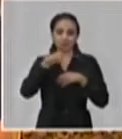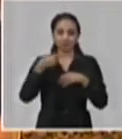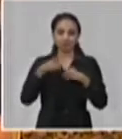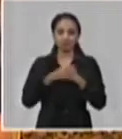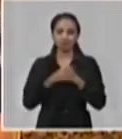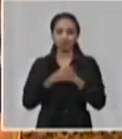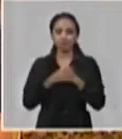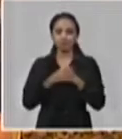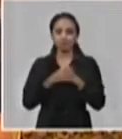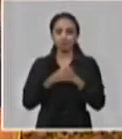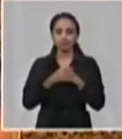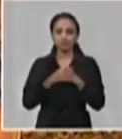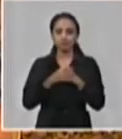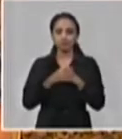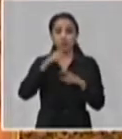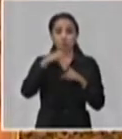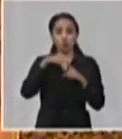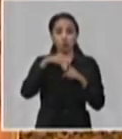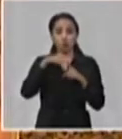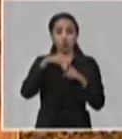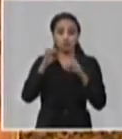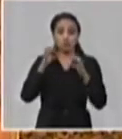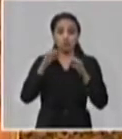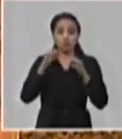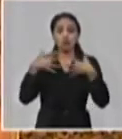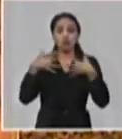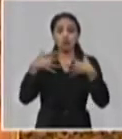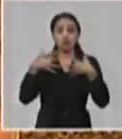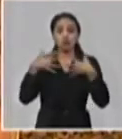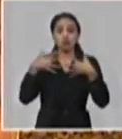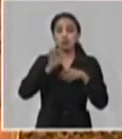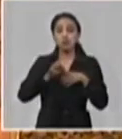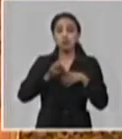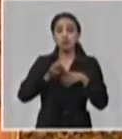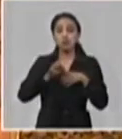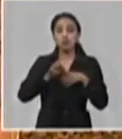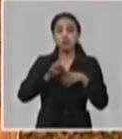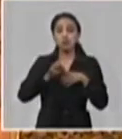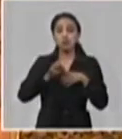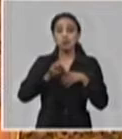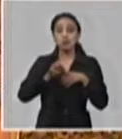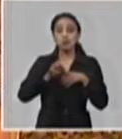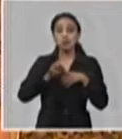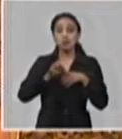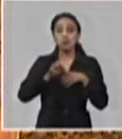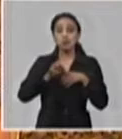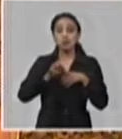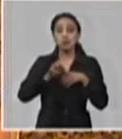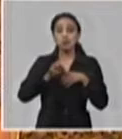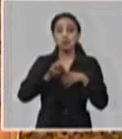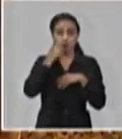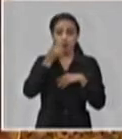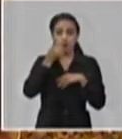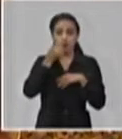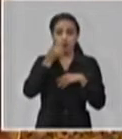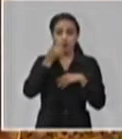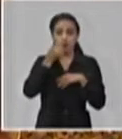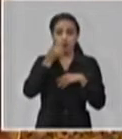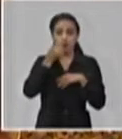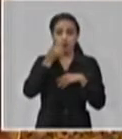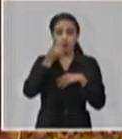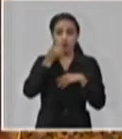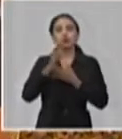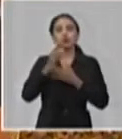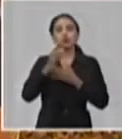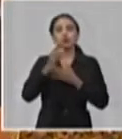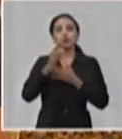Hay otro tema vinculado a este de los recursos y que el viceministro en estos días nos decía, tenemos que seguir trabajando